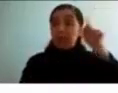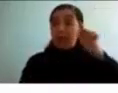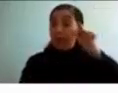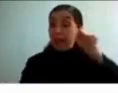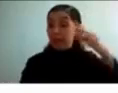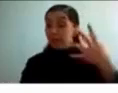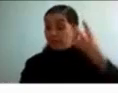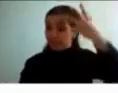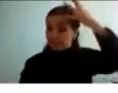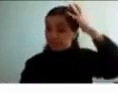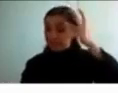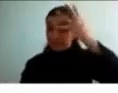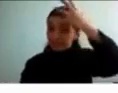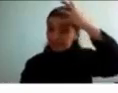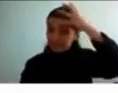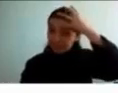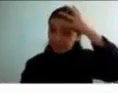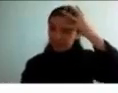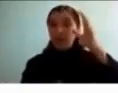menor actividad.